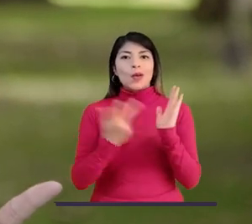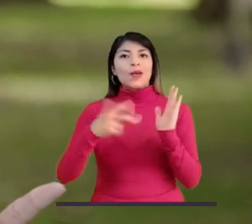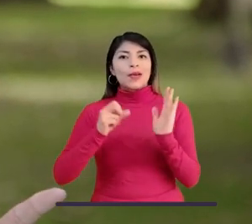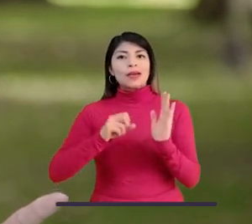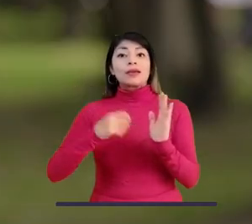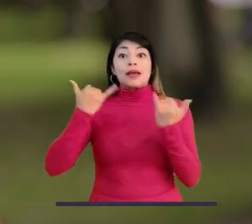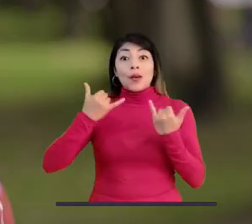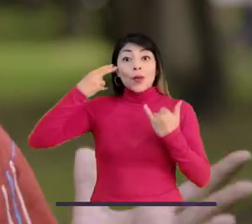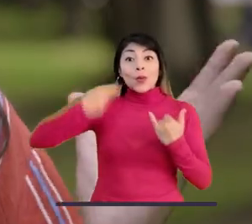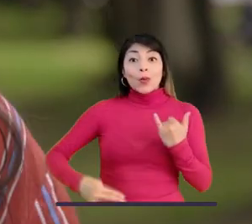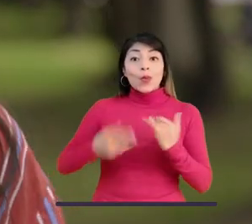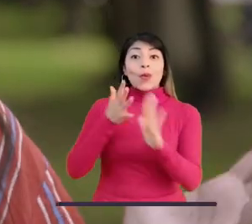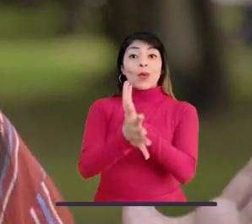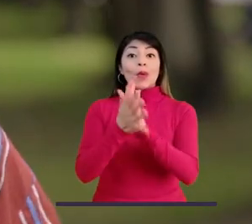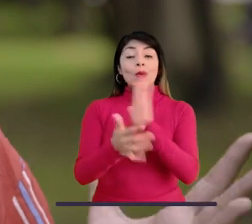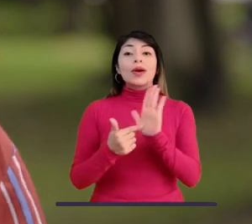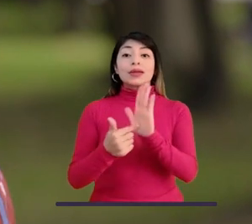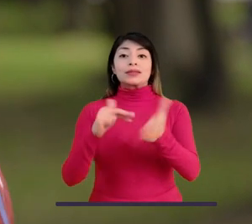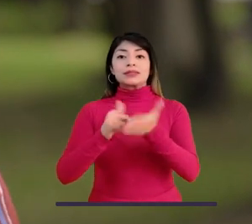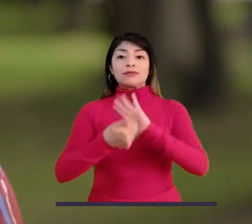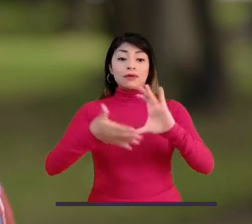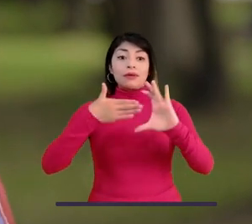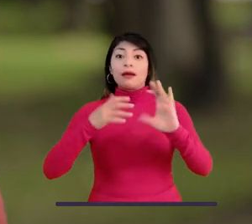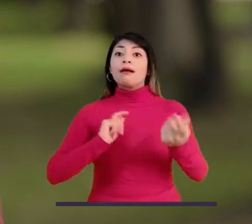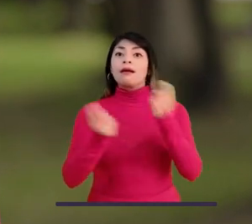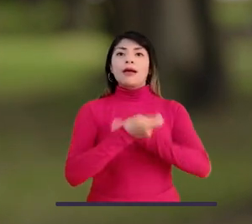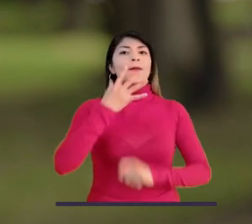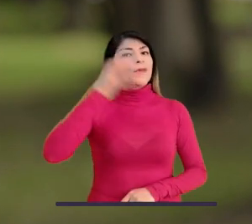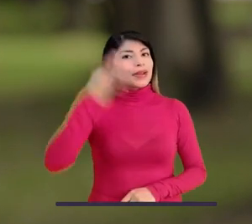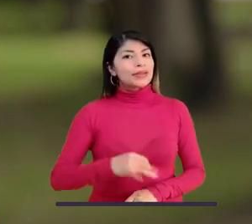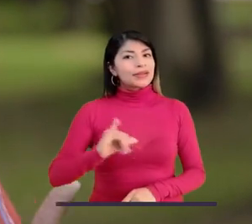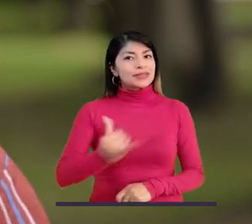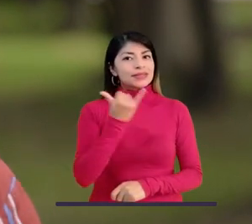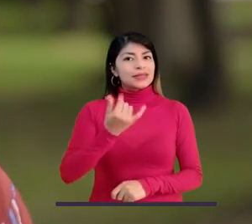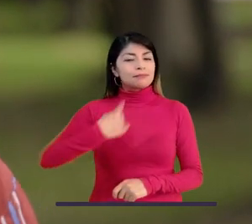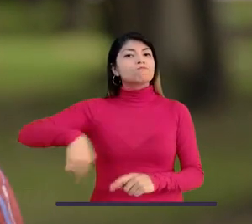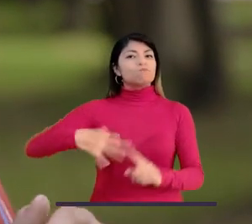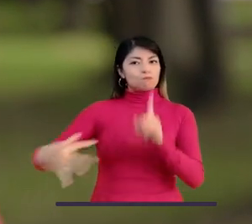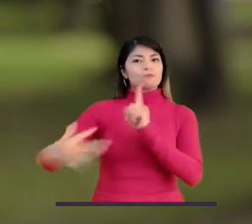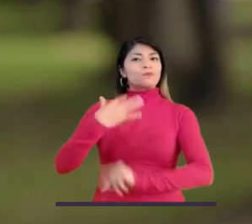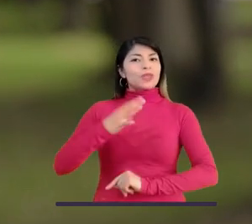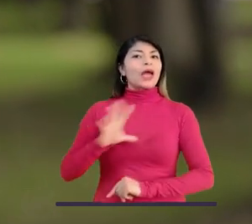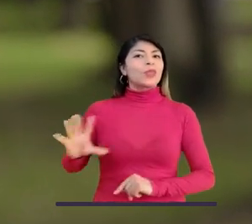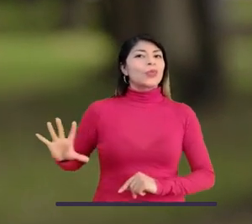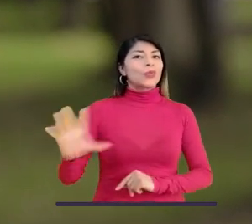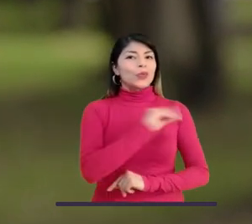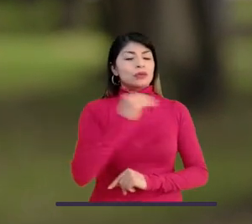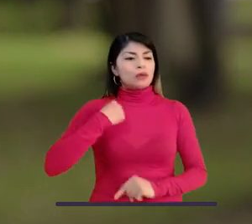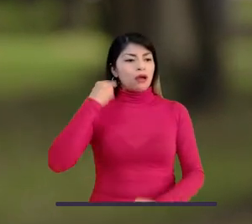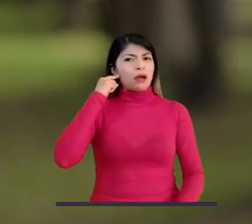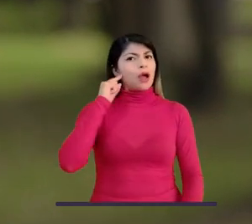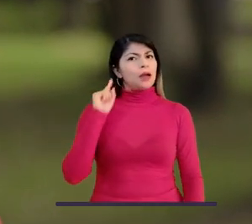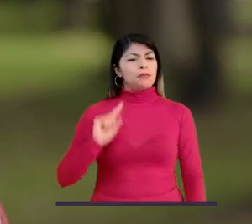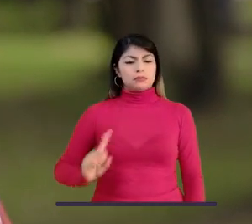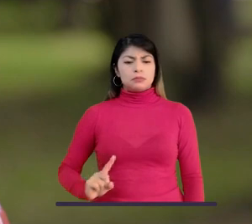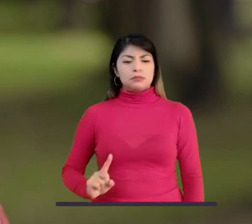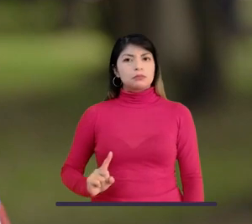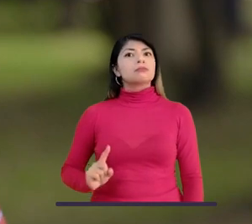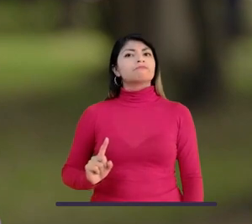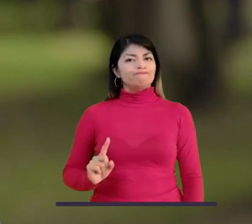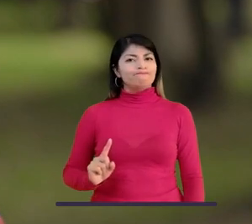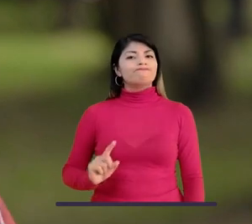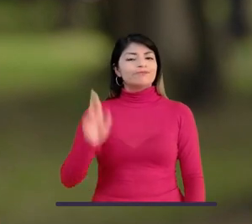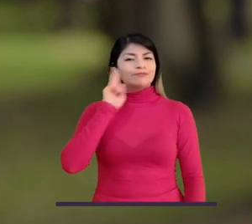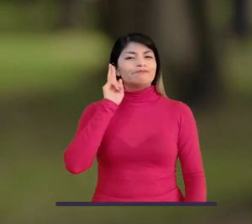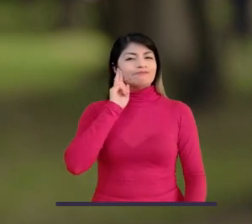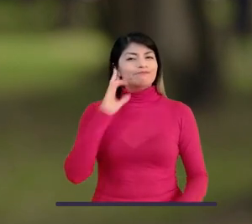Acción por el clima. Gracias a todas las historias de hoy que nos demostraron que el cambio climático es real y que ahora nos está afectando a las personas que nunca